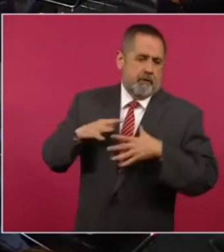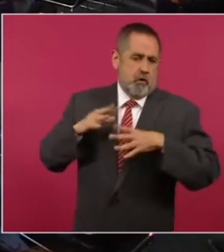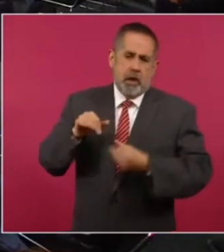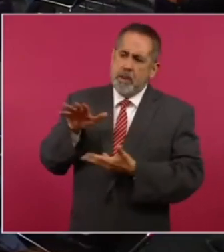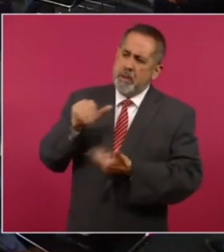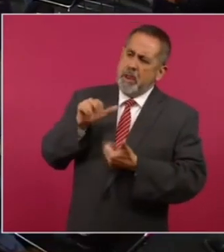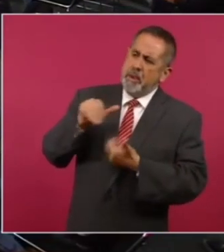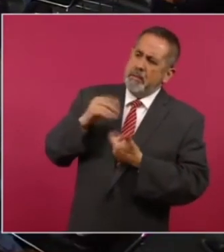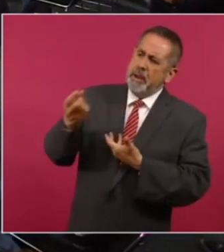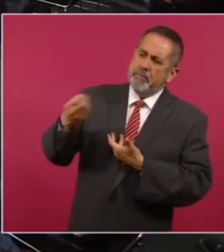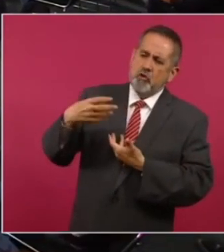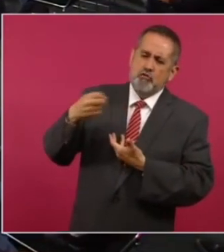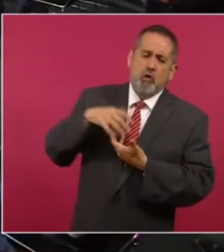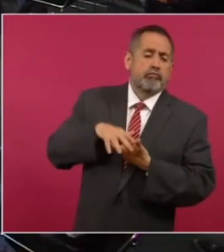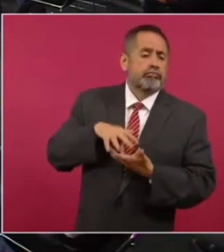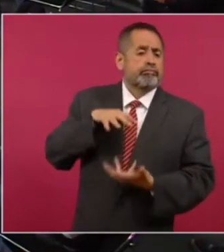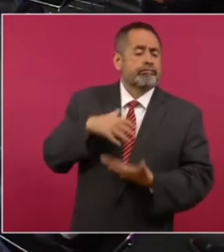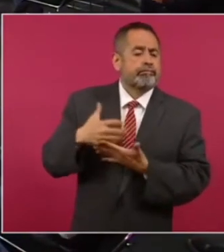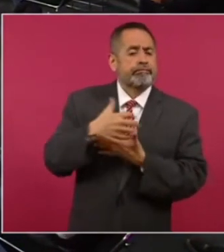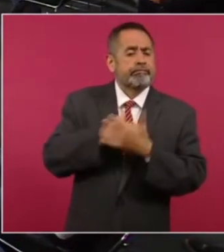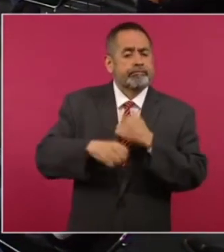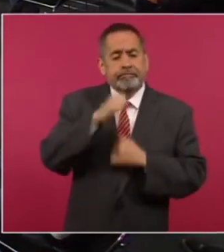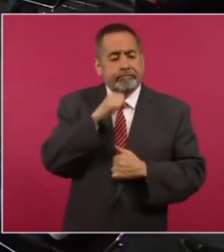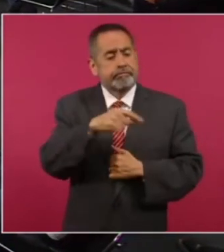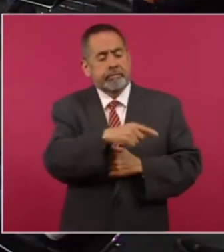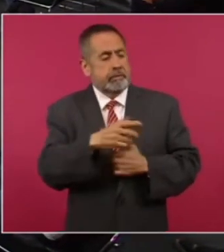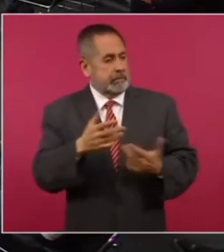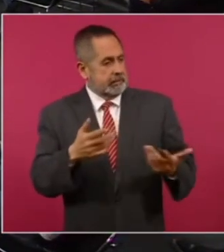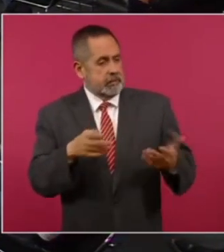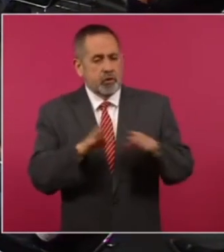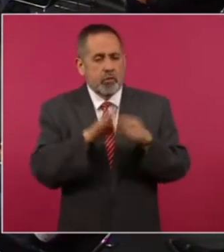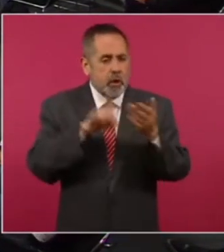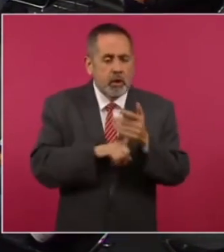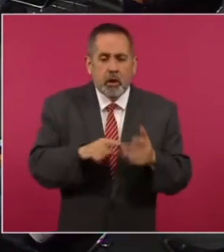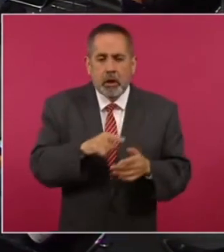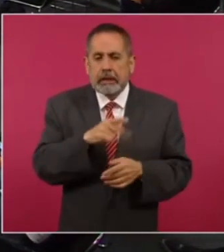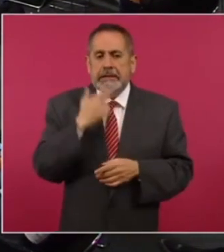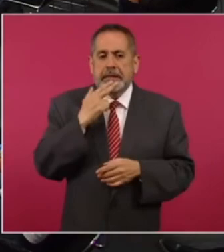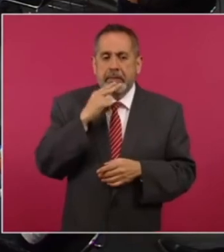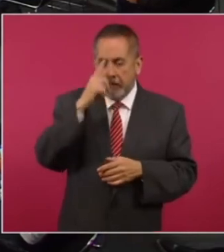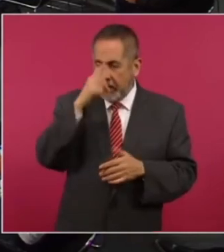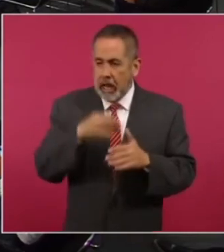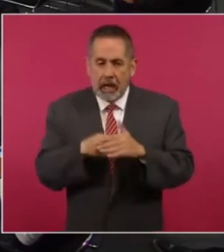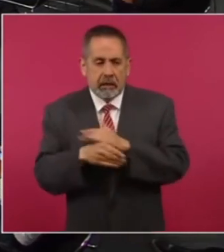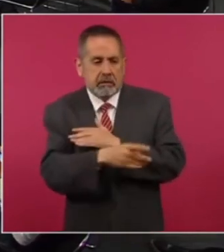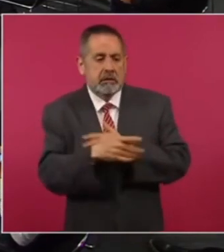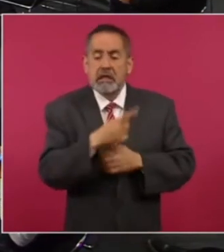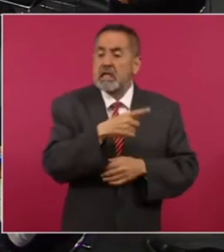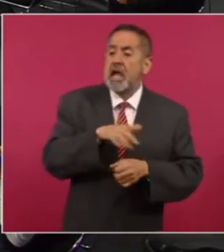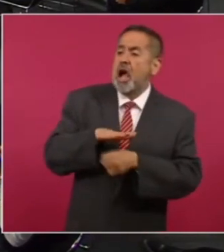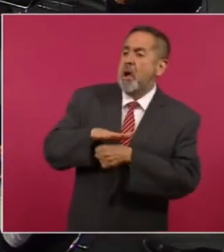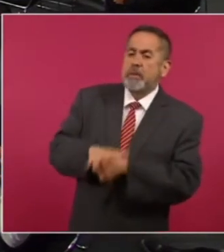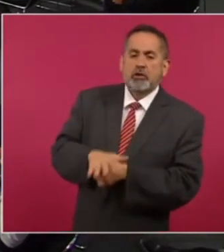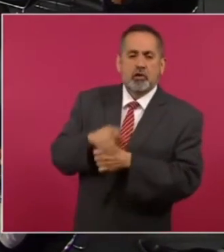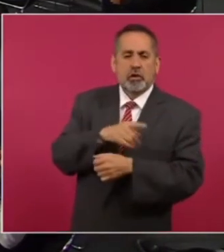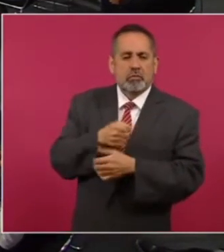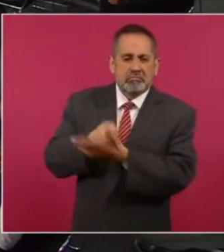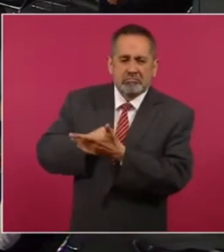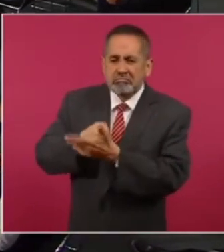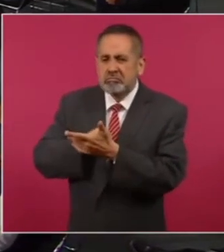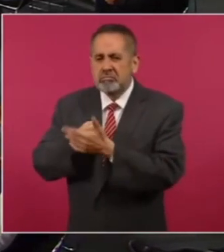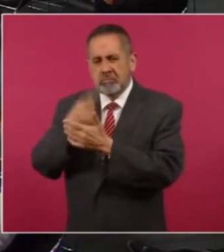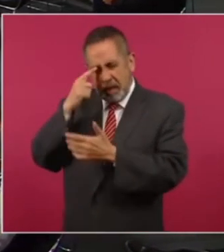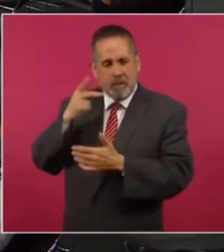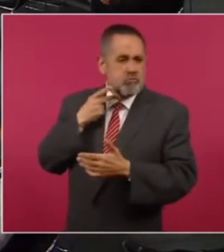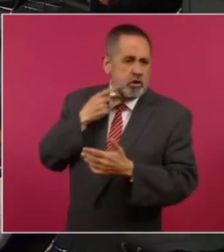y además convirtiéndose en mecanismos de presión política o también para fines